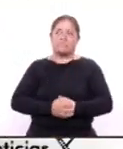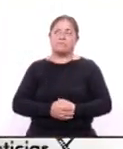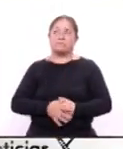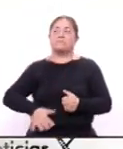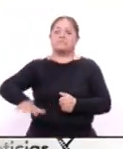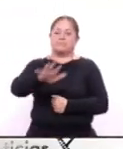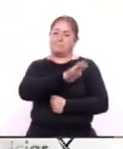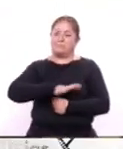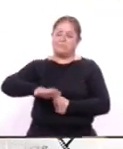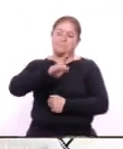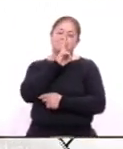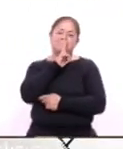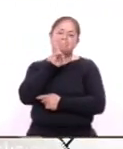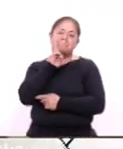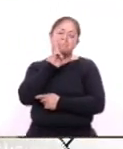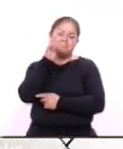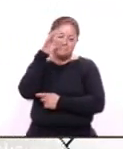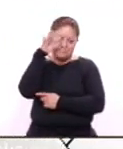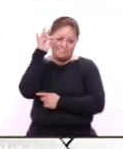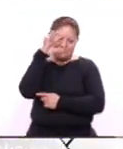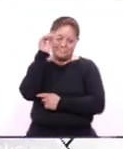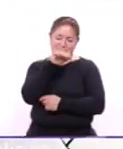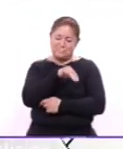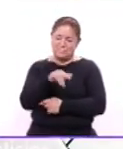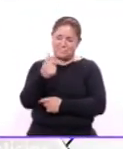Corazit Noticias Marian Gómez